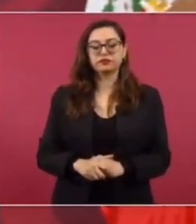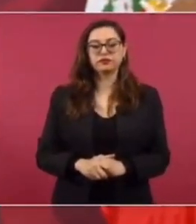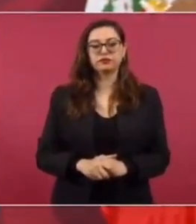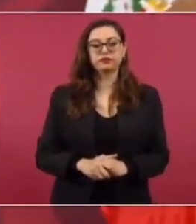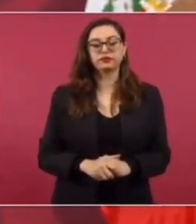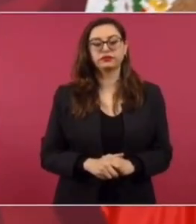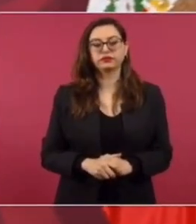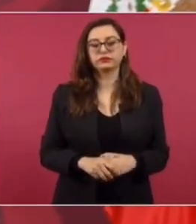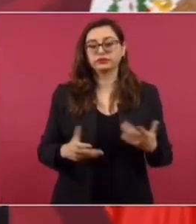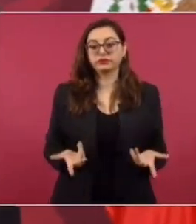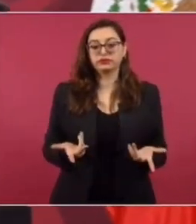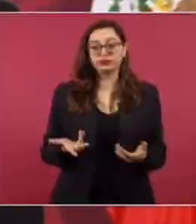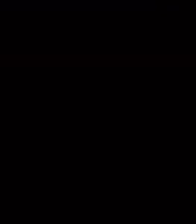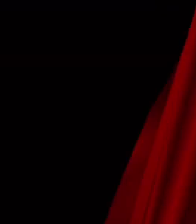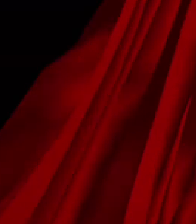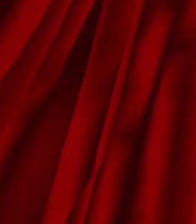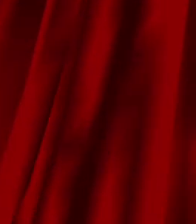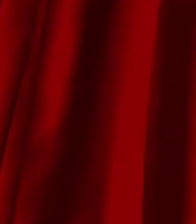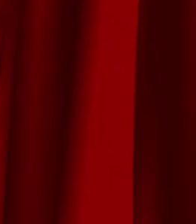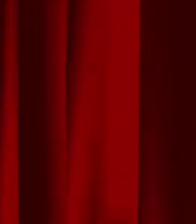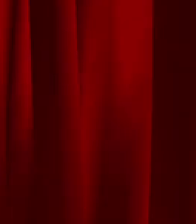era la antidemocracia. ¡Gracias! ¡Gracias! ¡Gracias! ¡Gracias!